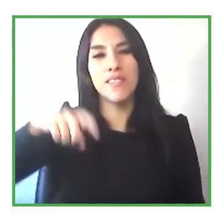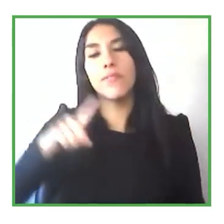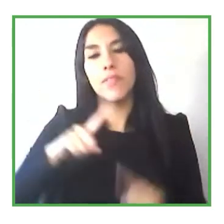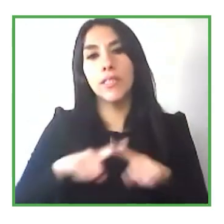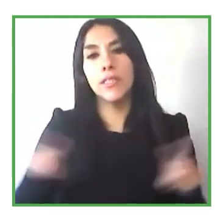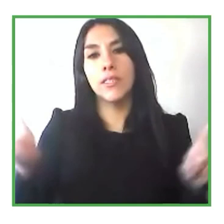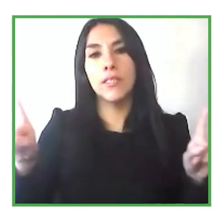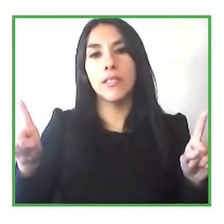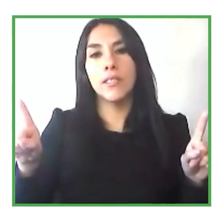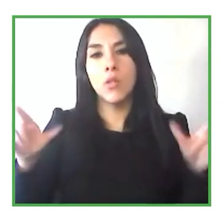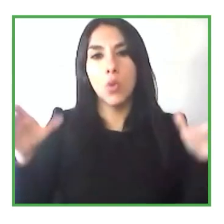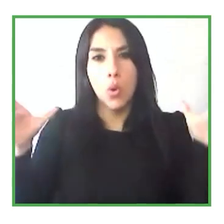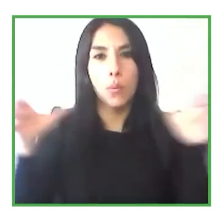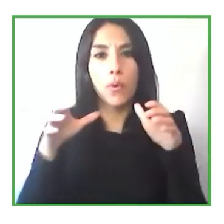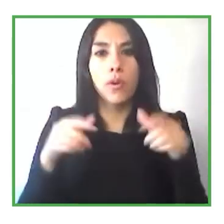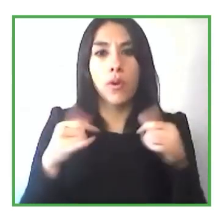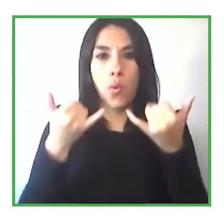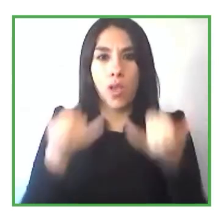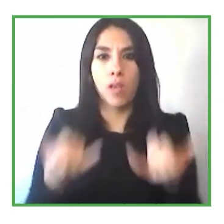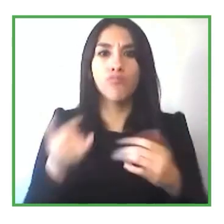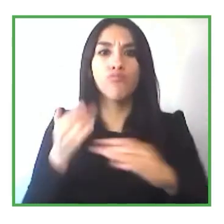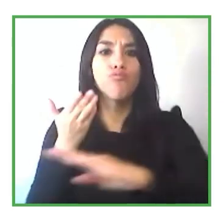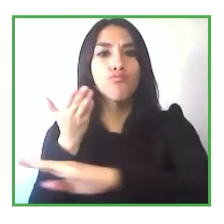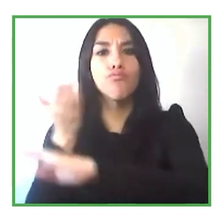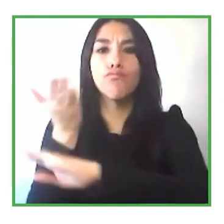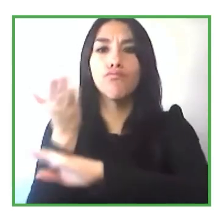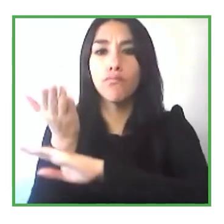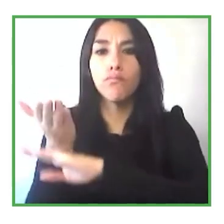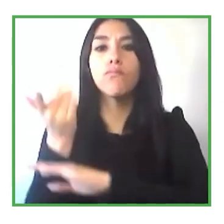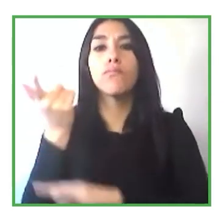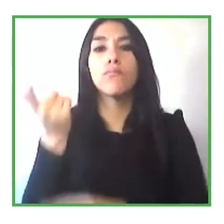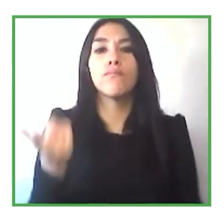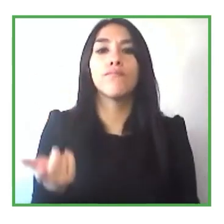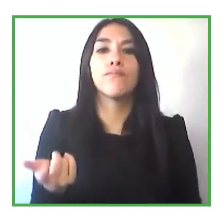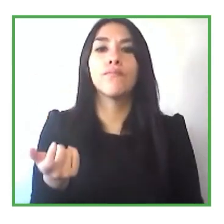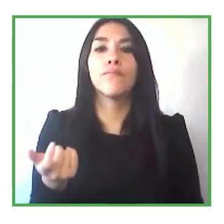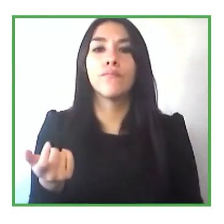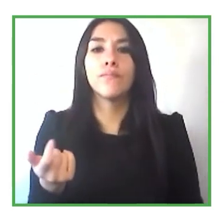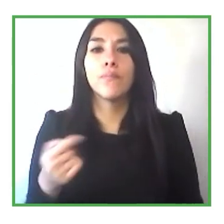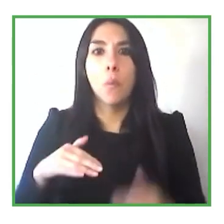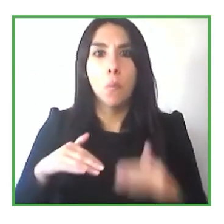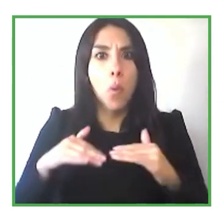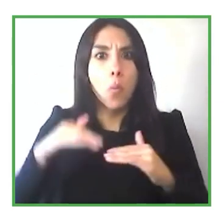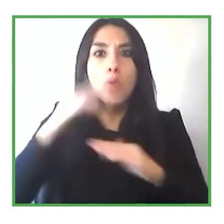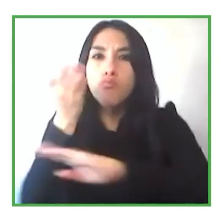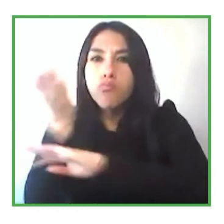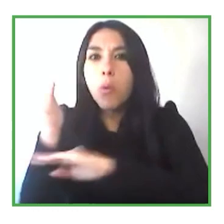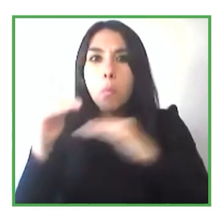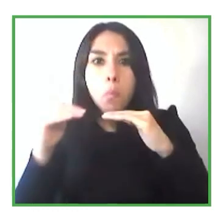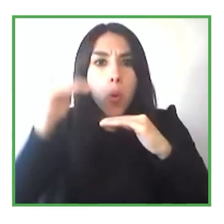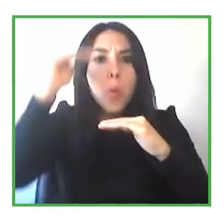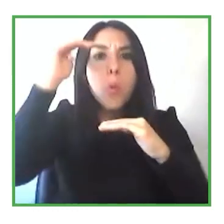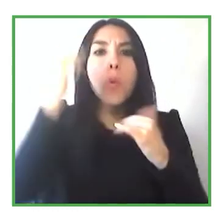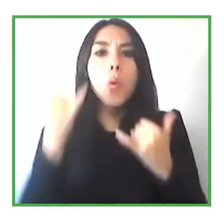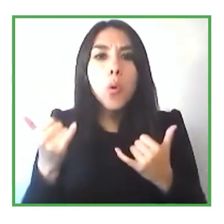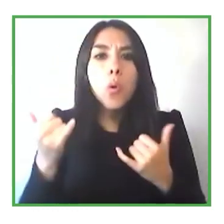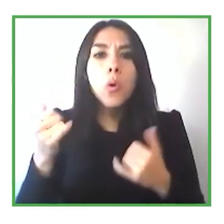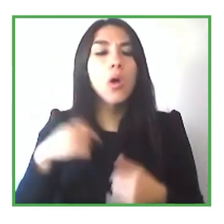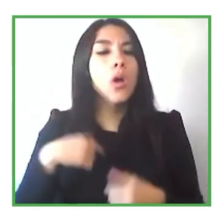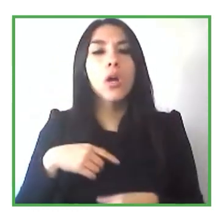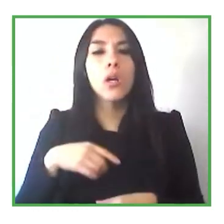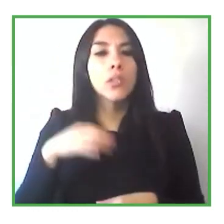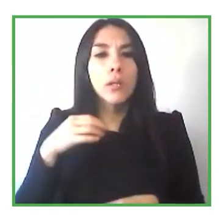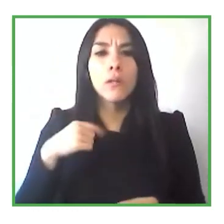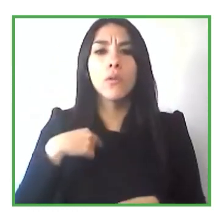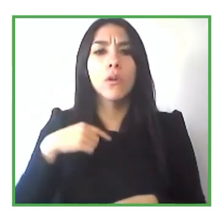y esta demanda solo va a ir aumentando por lo tanto tenemos que estar al tanto de las tendencias futuras de las tendencias que